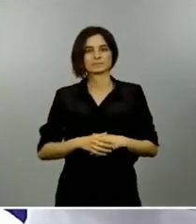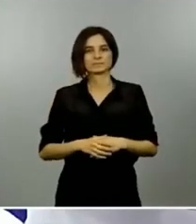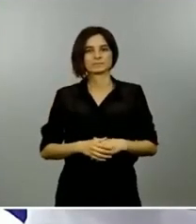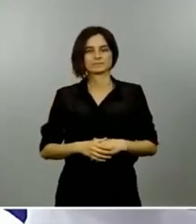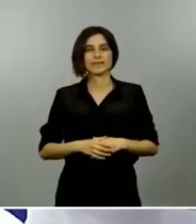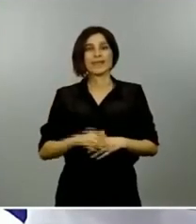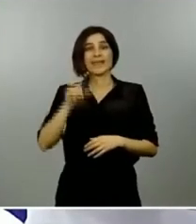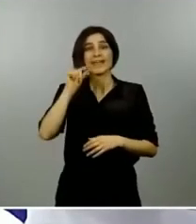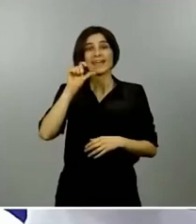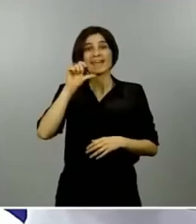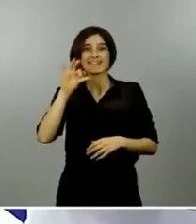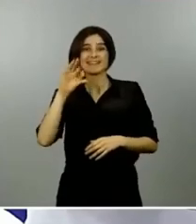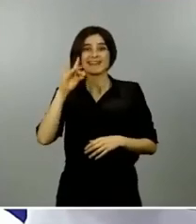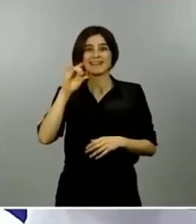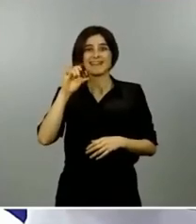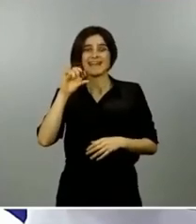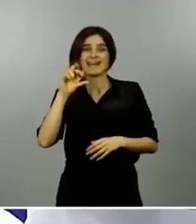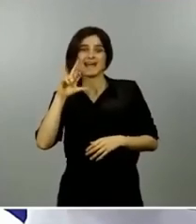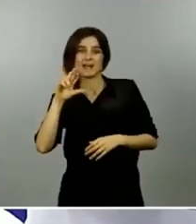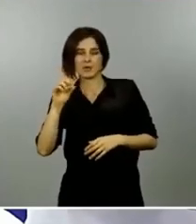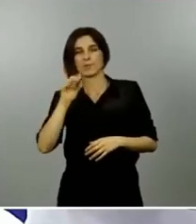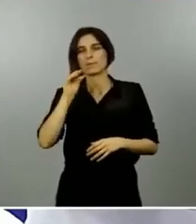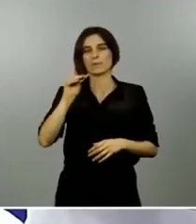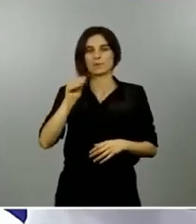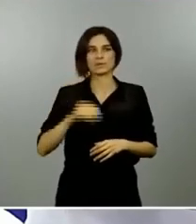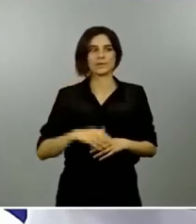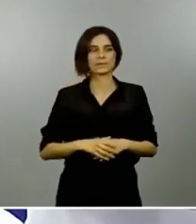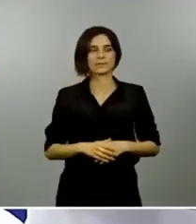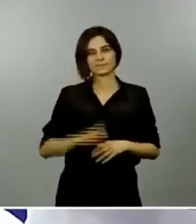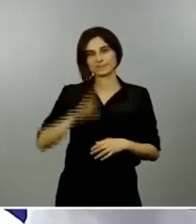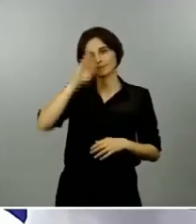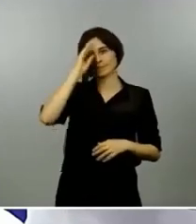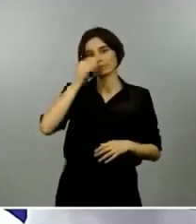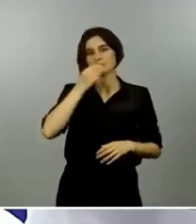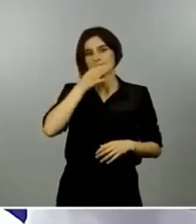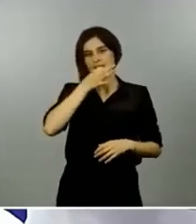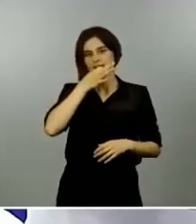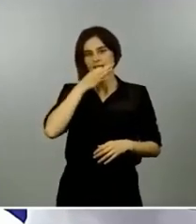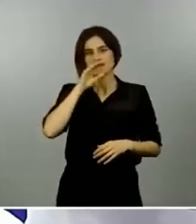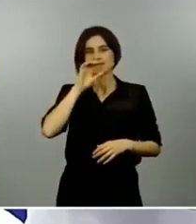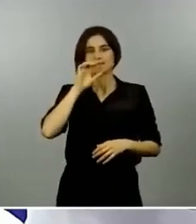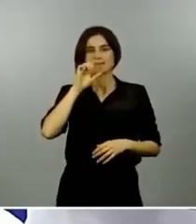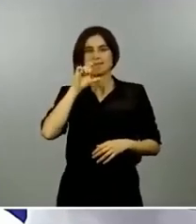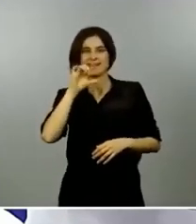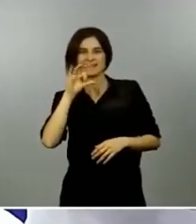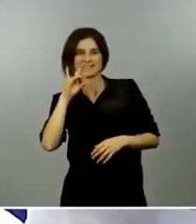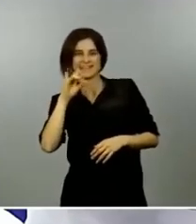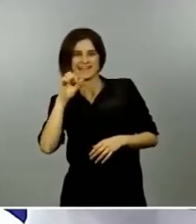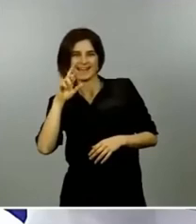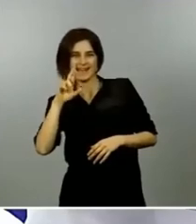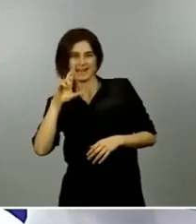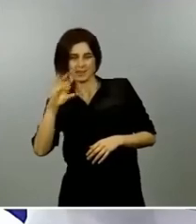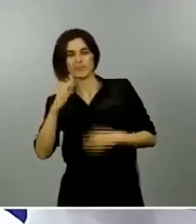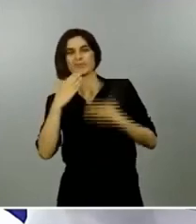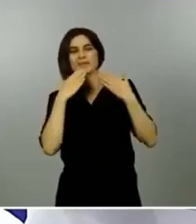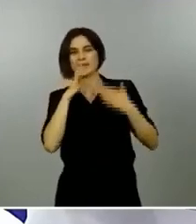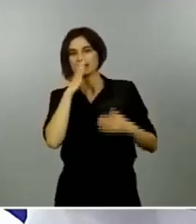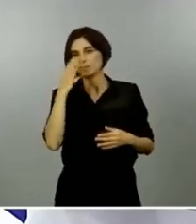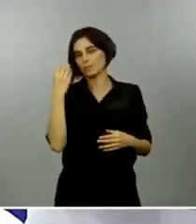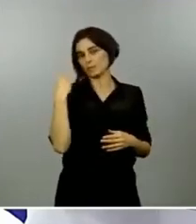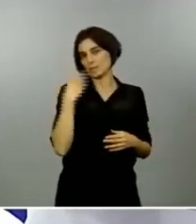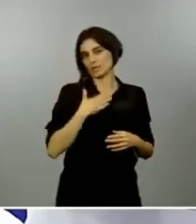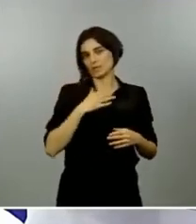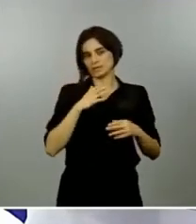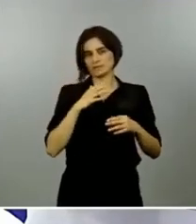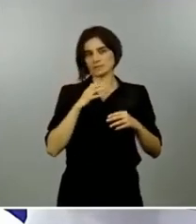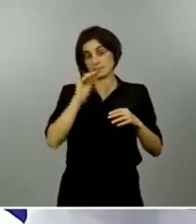buenas tardes presidente Fernando Escudero para Esdiario gracias por atender nuestras preguntas ha hecho usted hincapié en la necesidad de